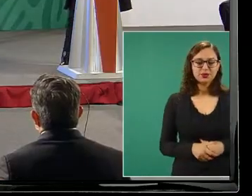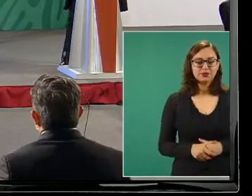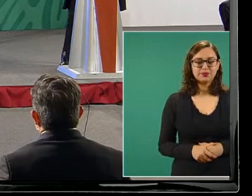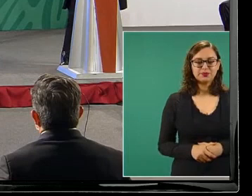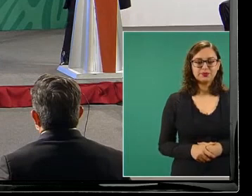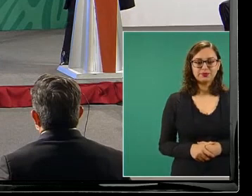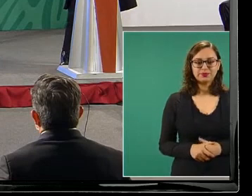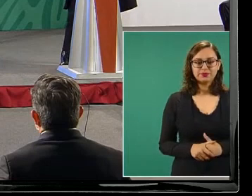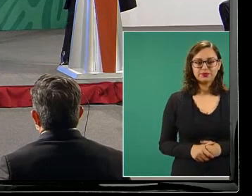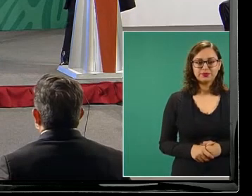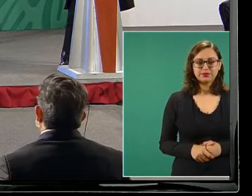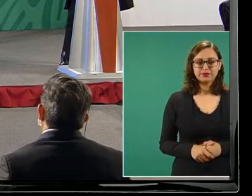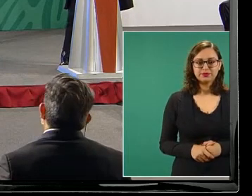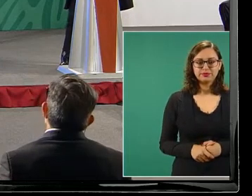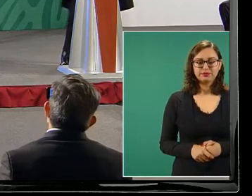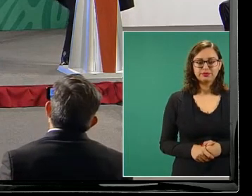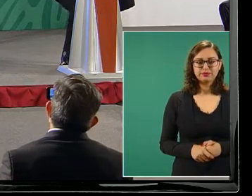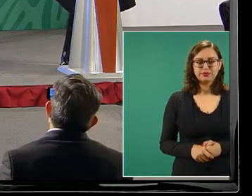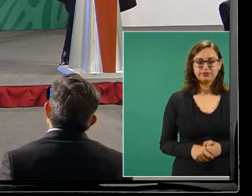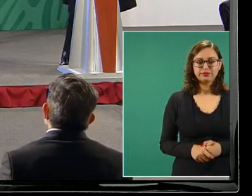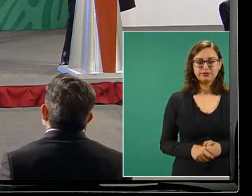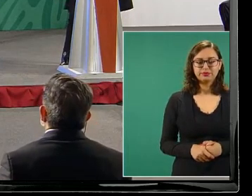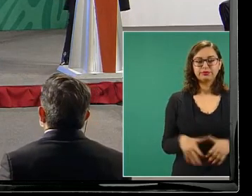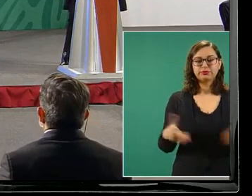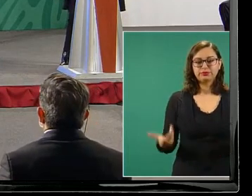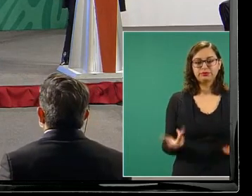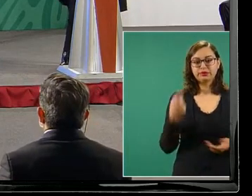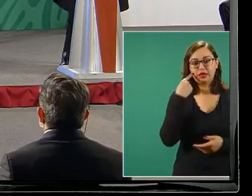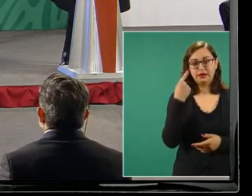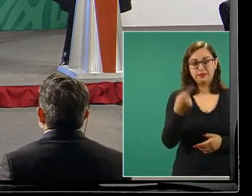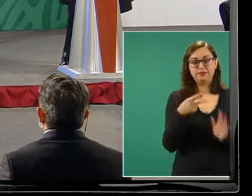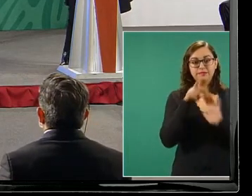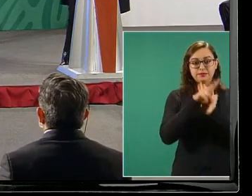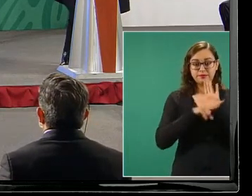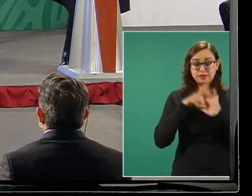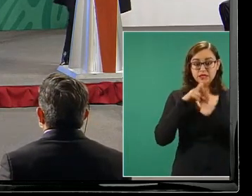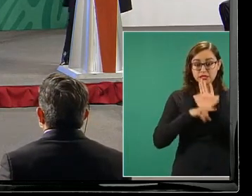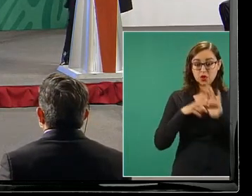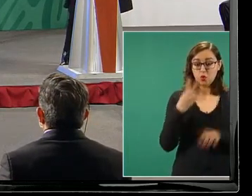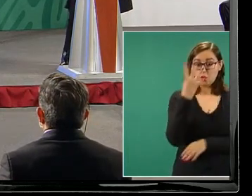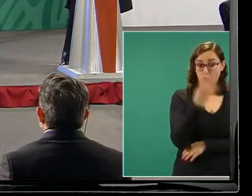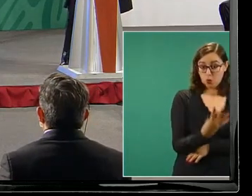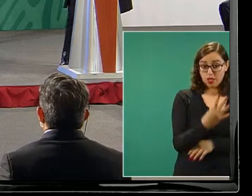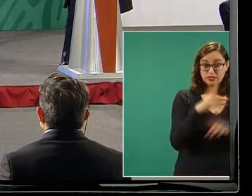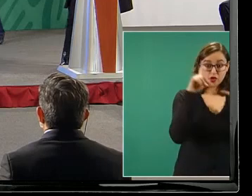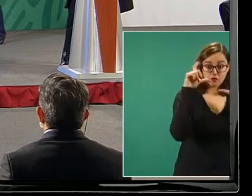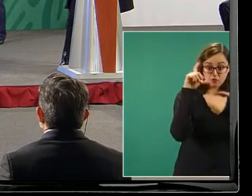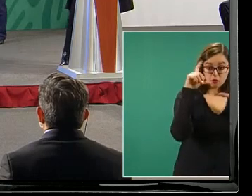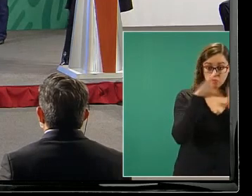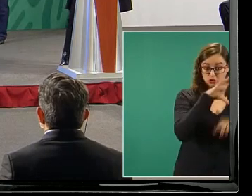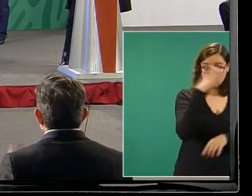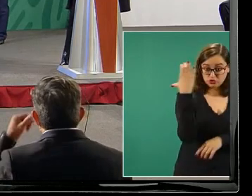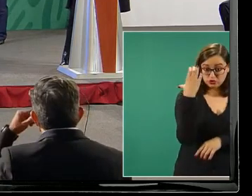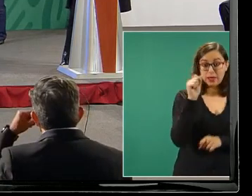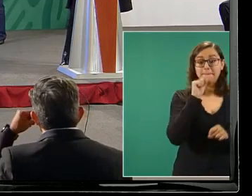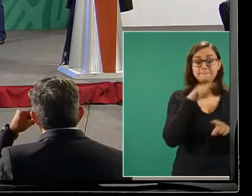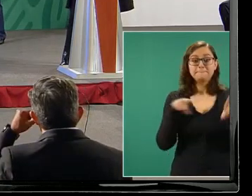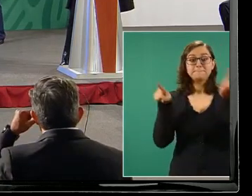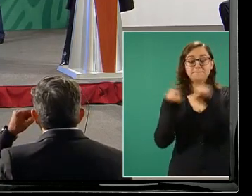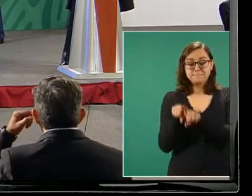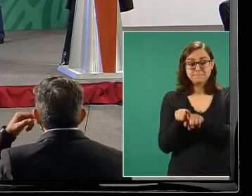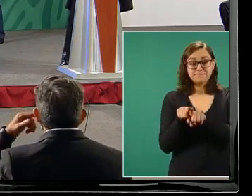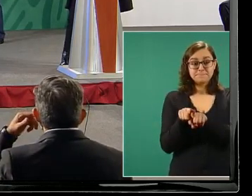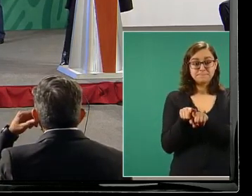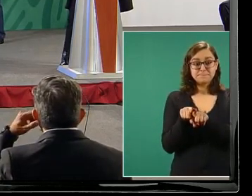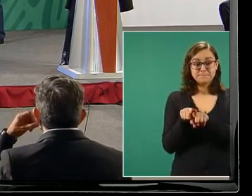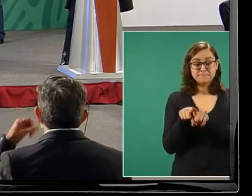siguiente por favor bueno el video también hay cuatro fotos pero también hay un video que se muestra como el supuesto accidente de gas